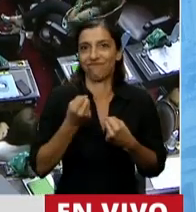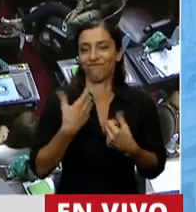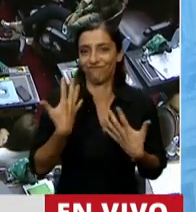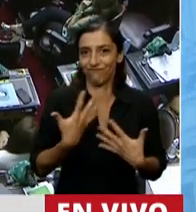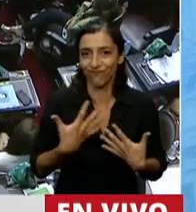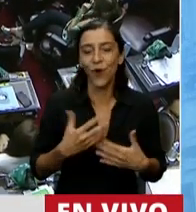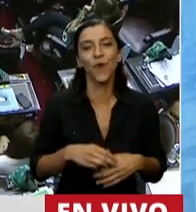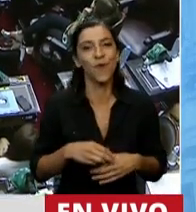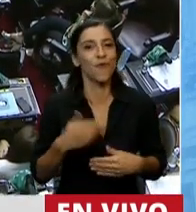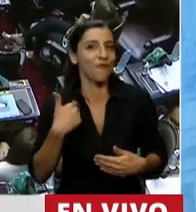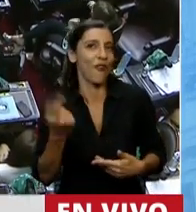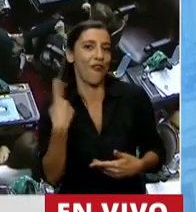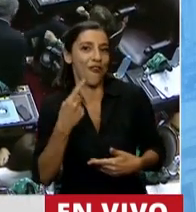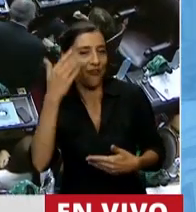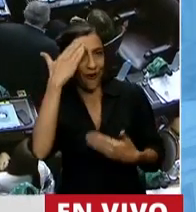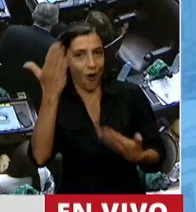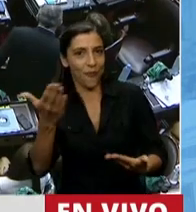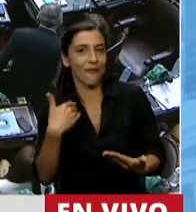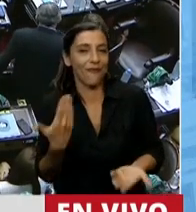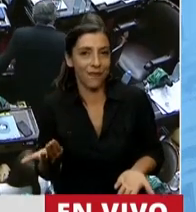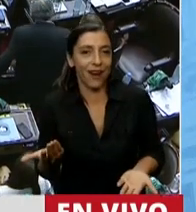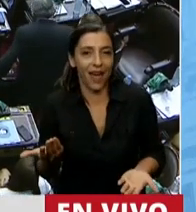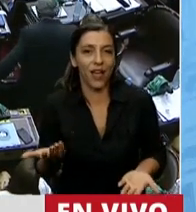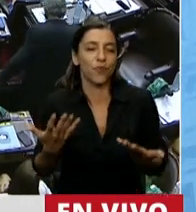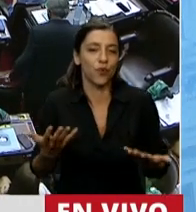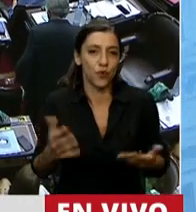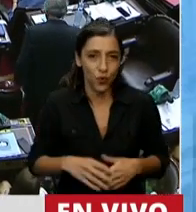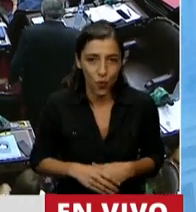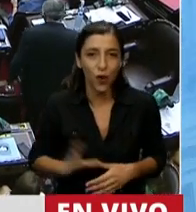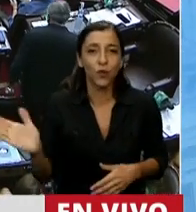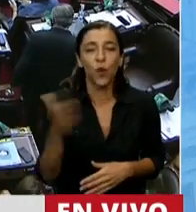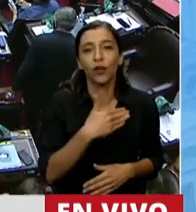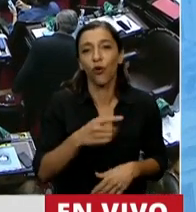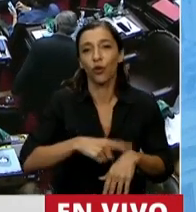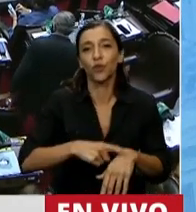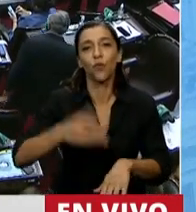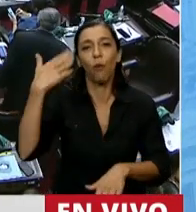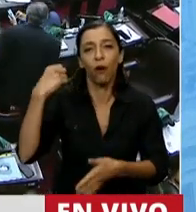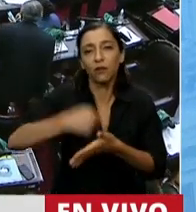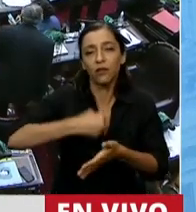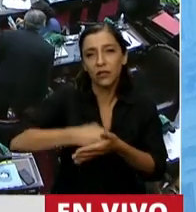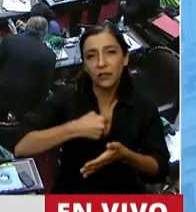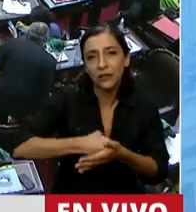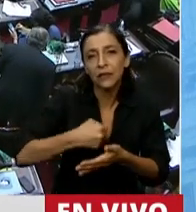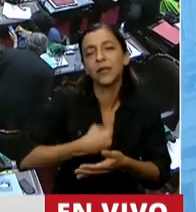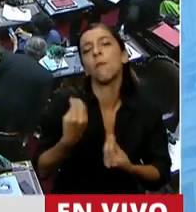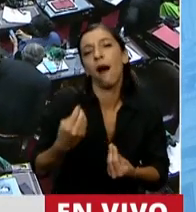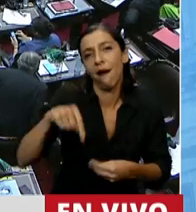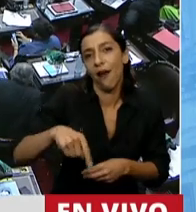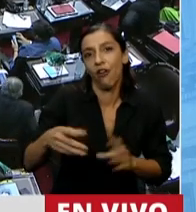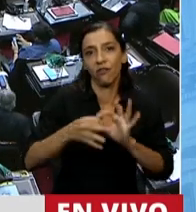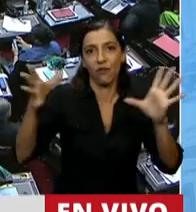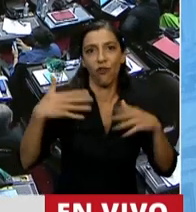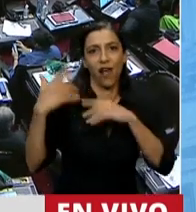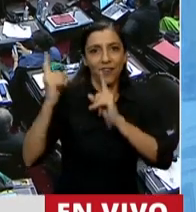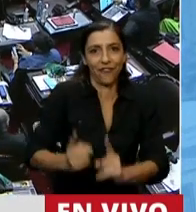a todos los que fueron o los que dieron incluso su vida para que hoy haya democracia en el país.